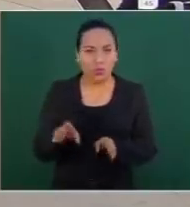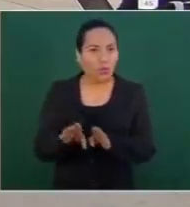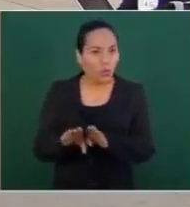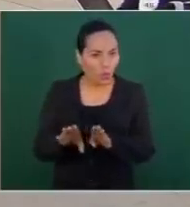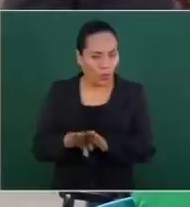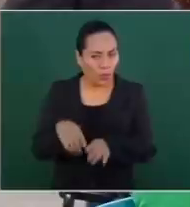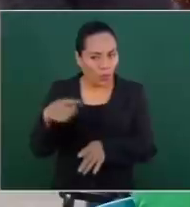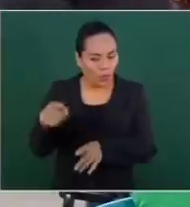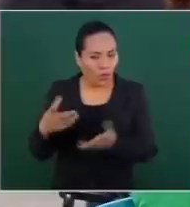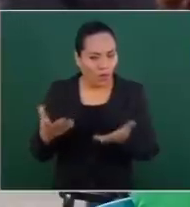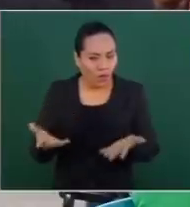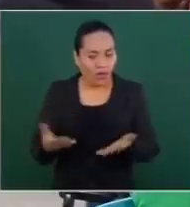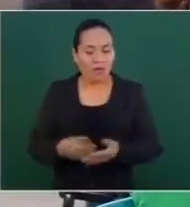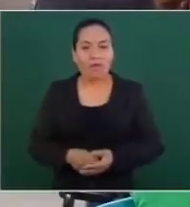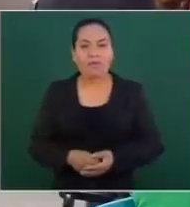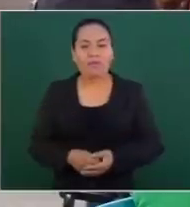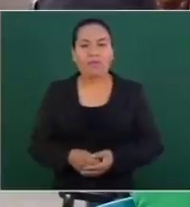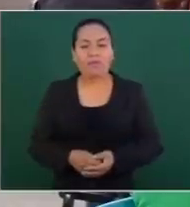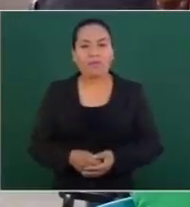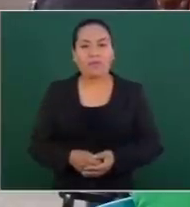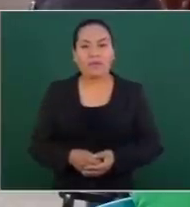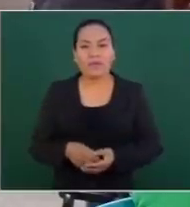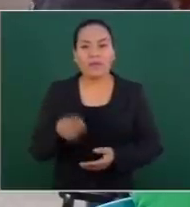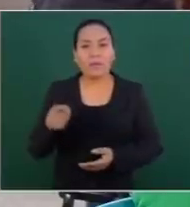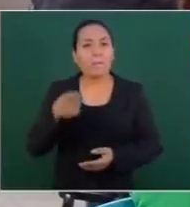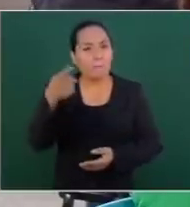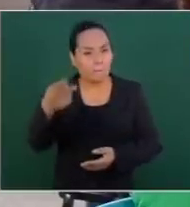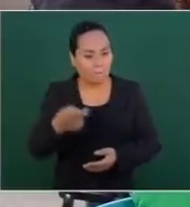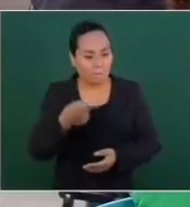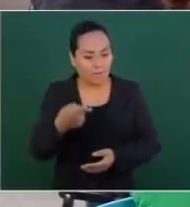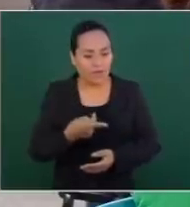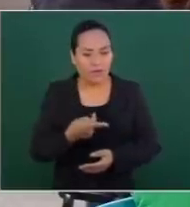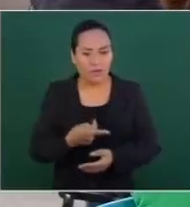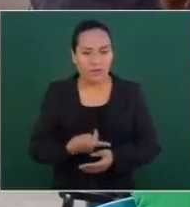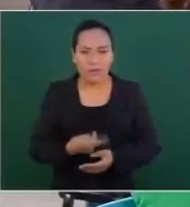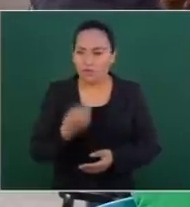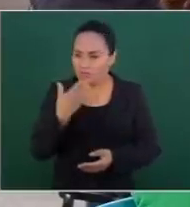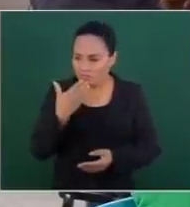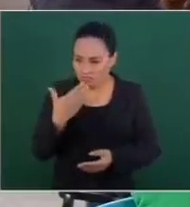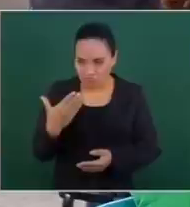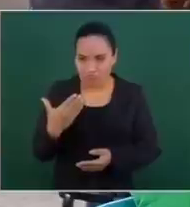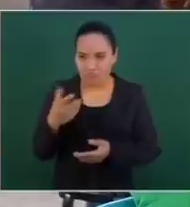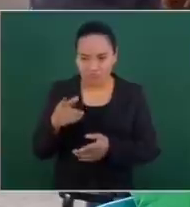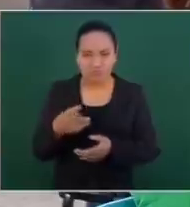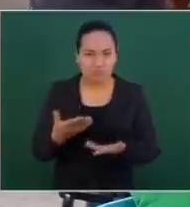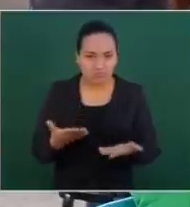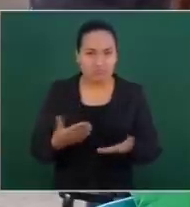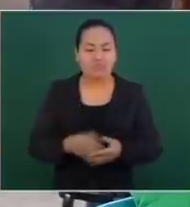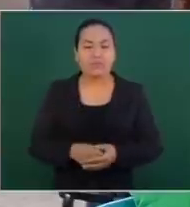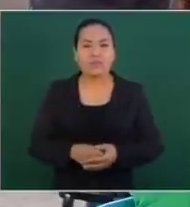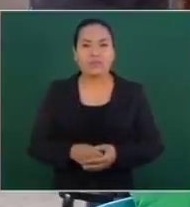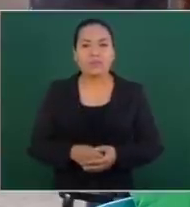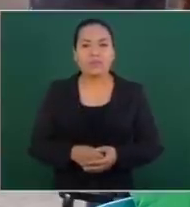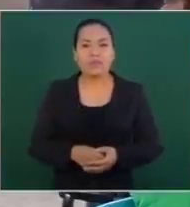formulas tus preguntas con respeto,